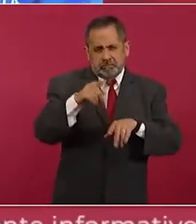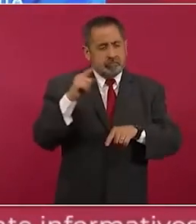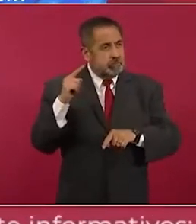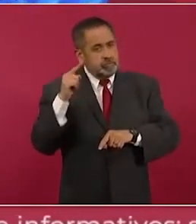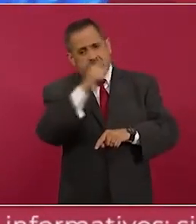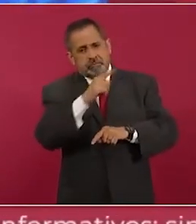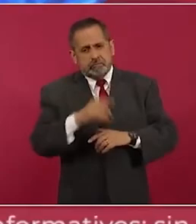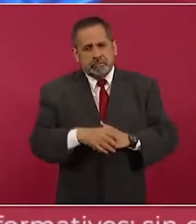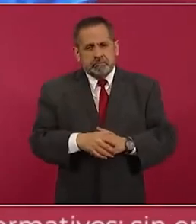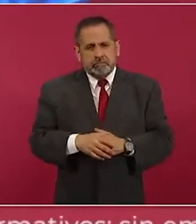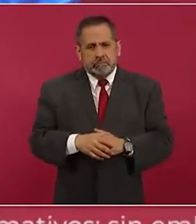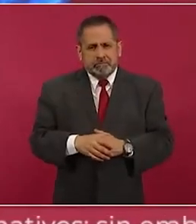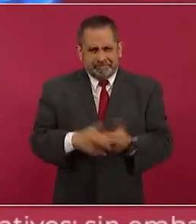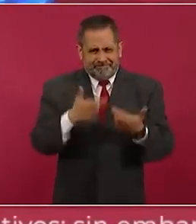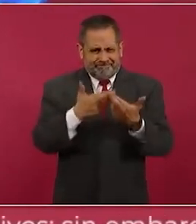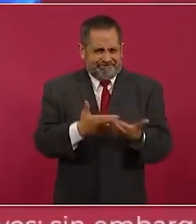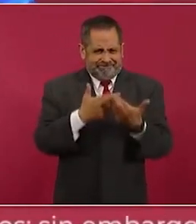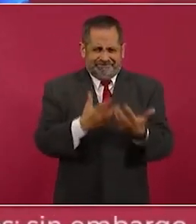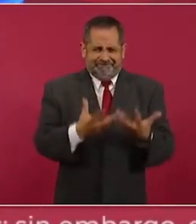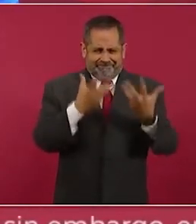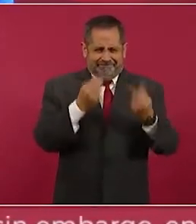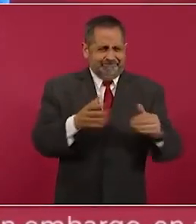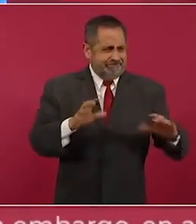un banco de material aquí.